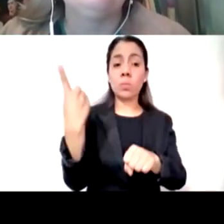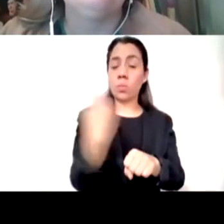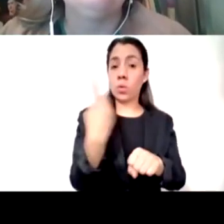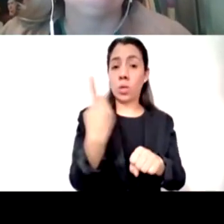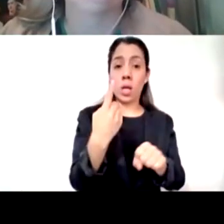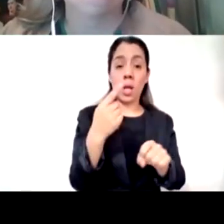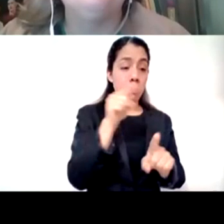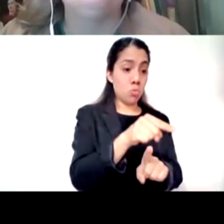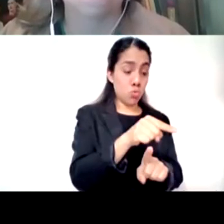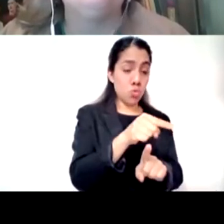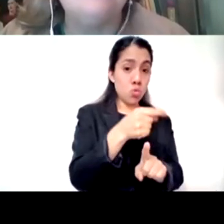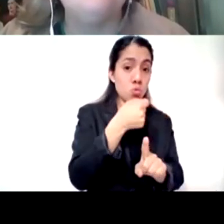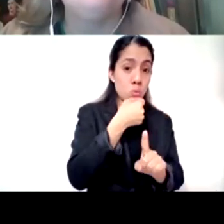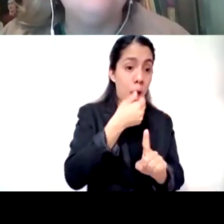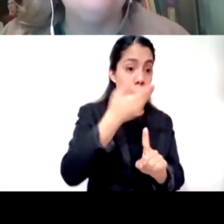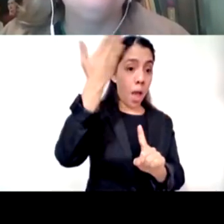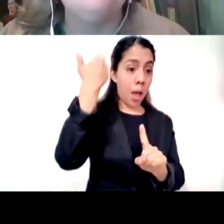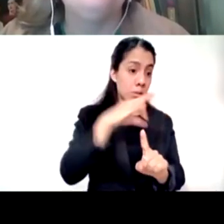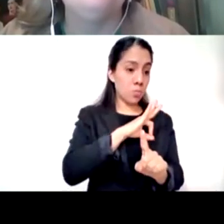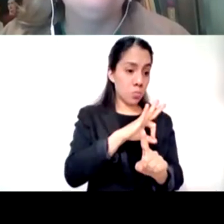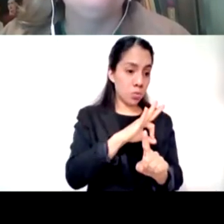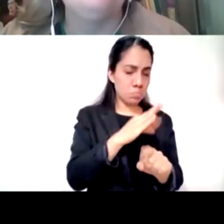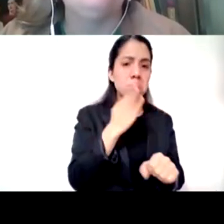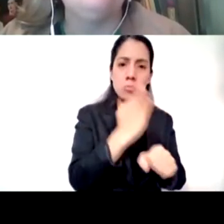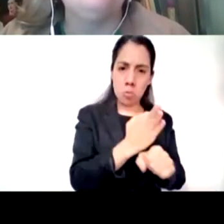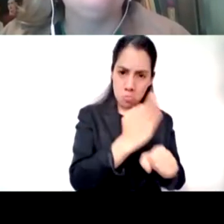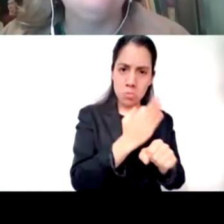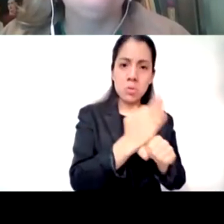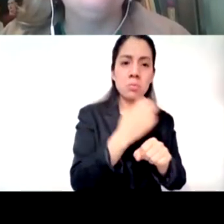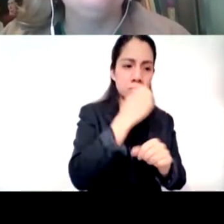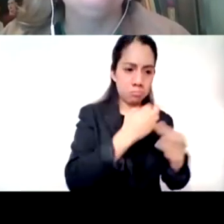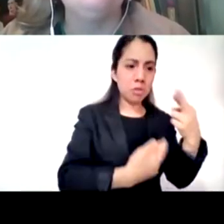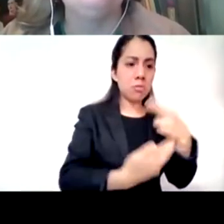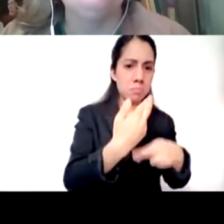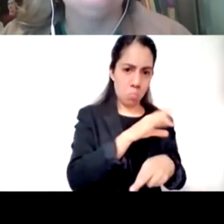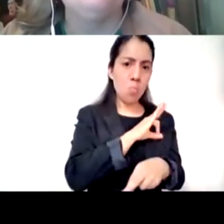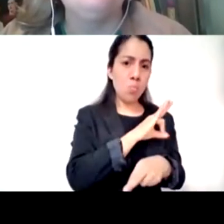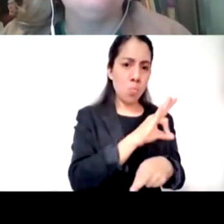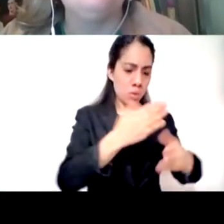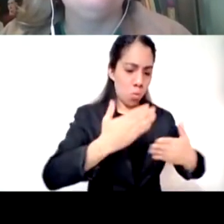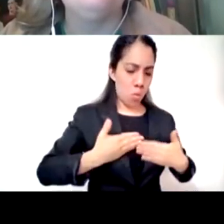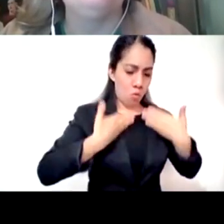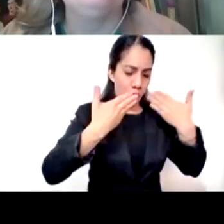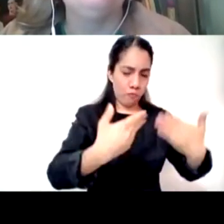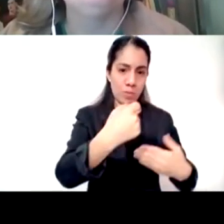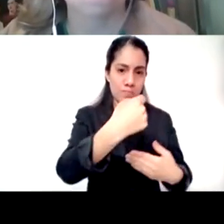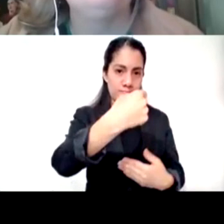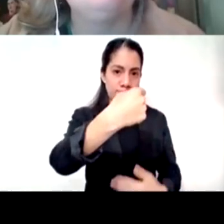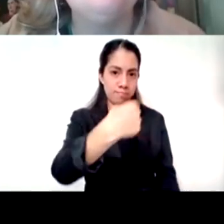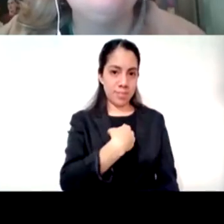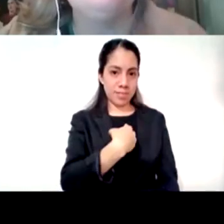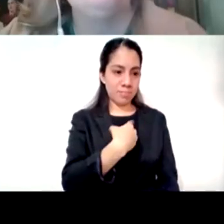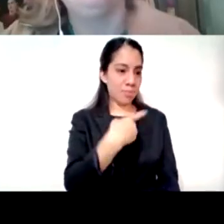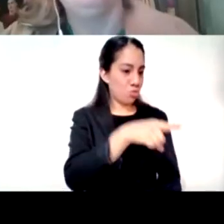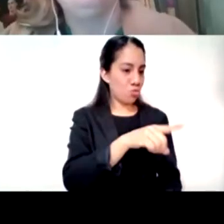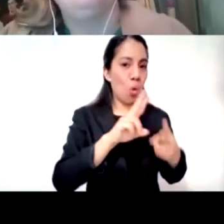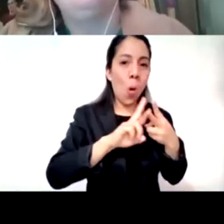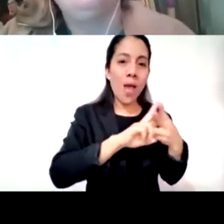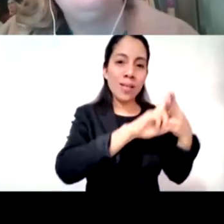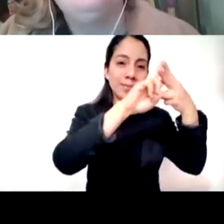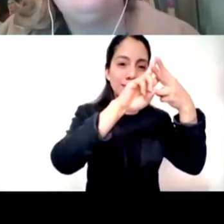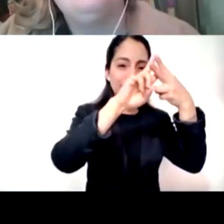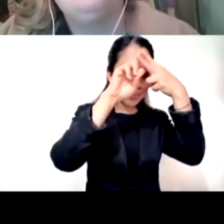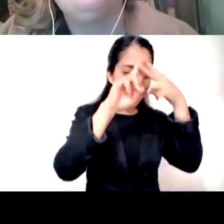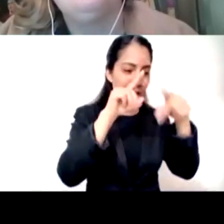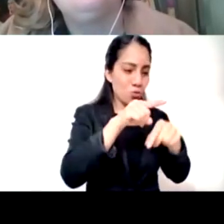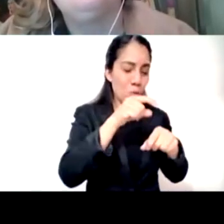vas a poder ahora confíente sabes cómo juégate todas tus estrellas tus mejores cosas